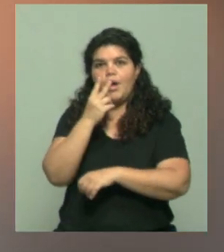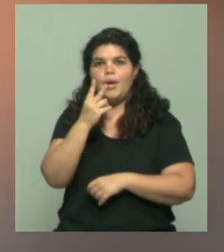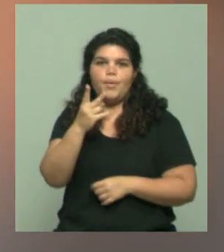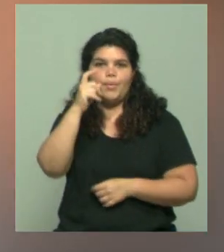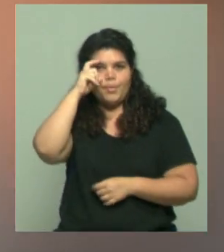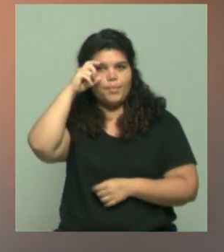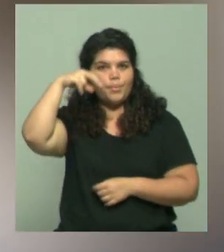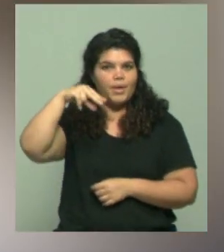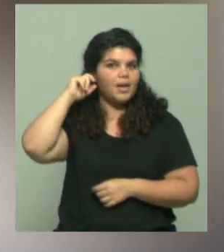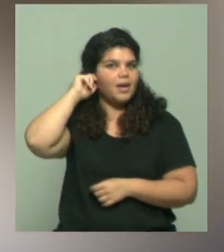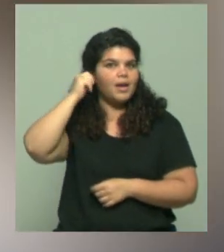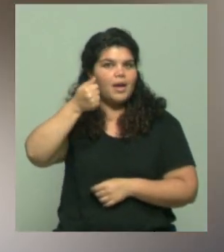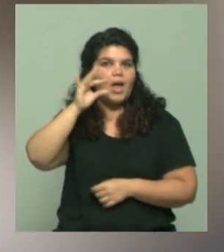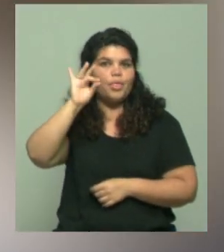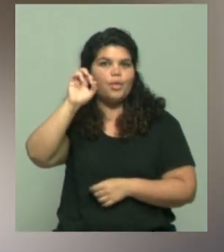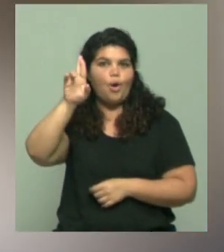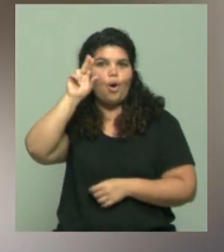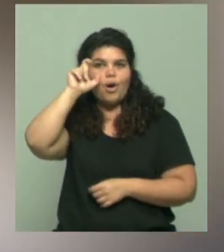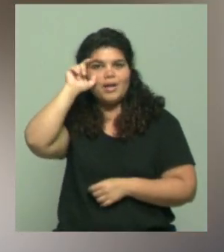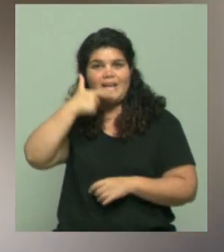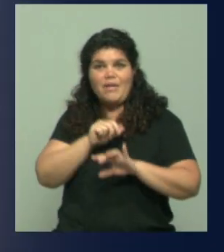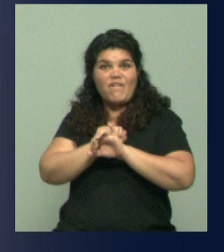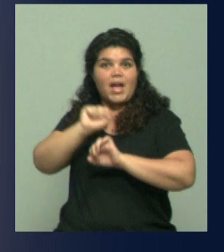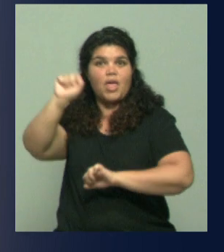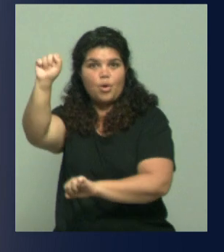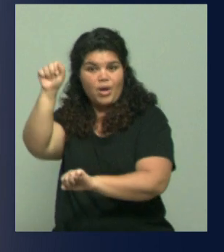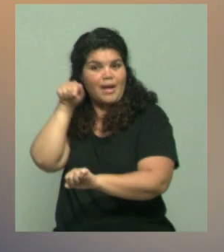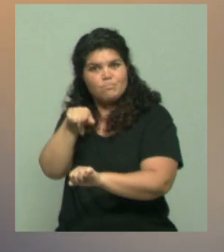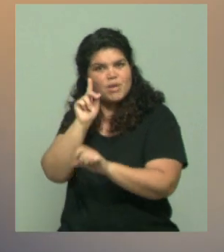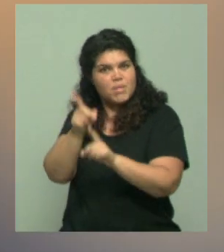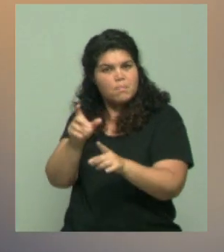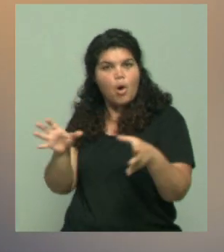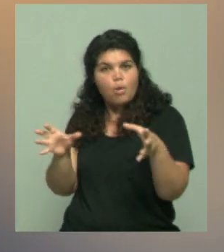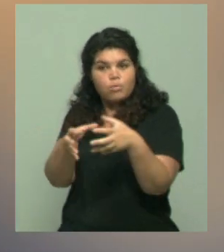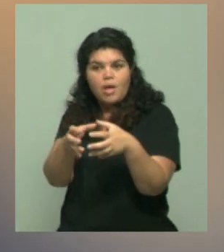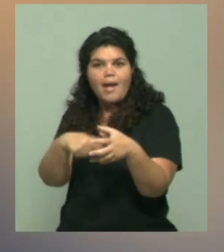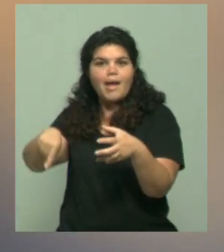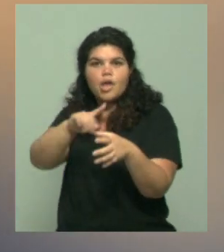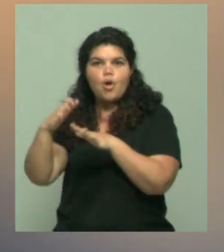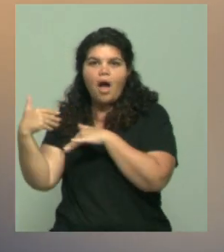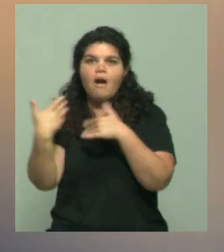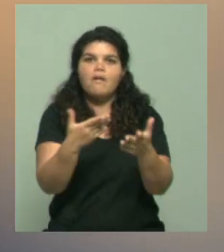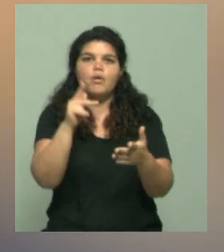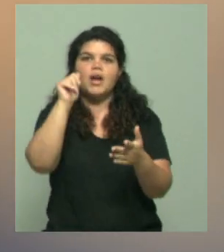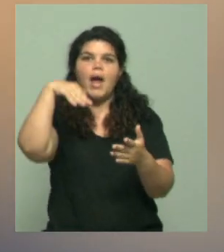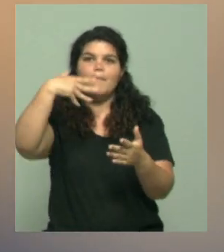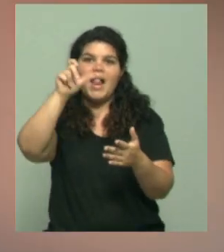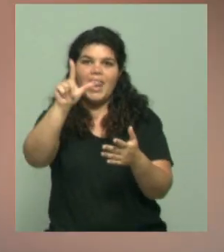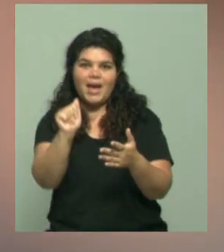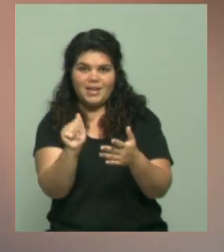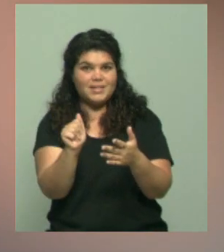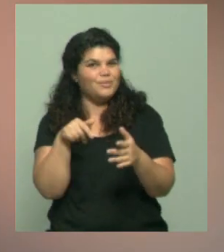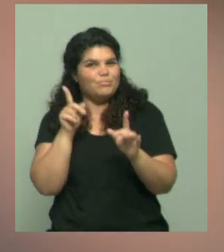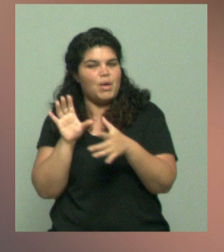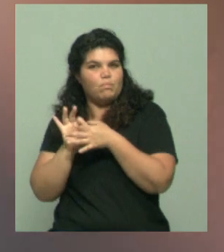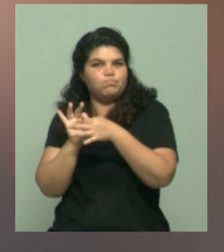con la ficción, para defender la democracia. Es lo que decían, buscando ese eslogan para Kamala, ¿no? Sí, sí,